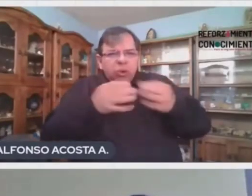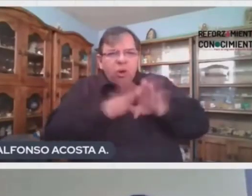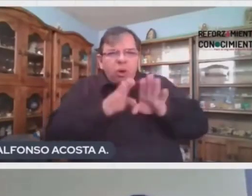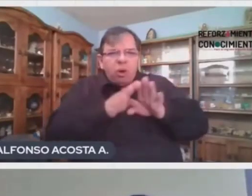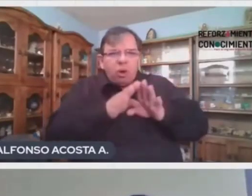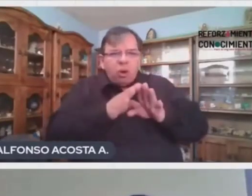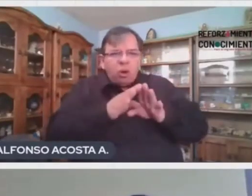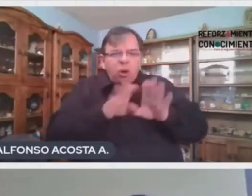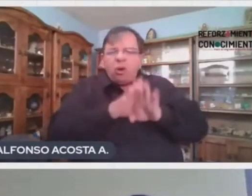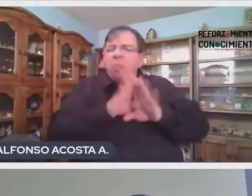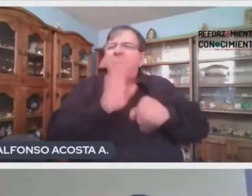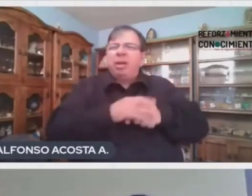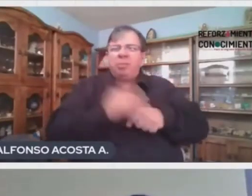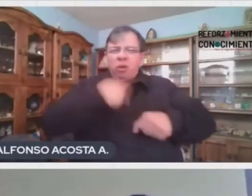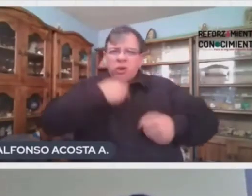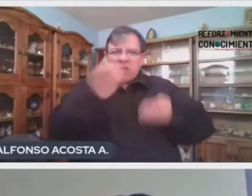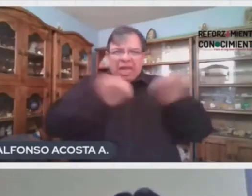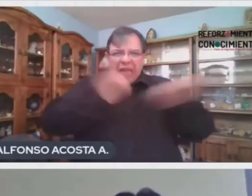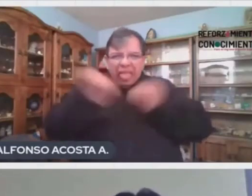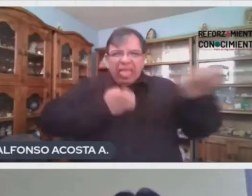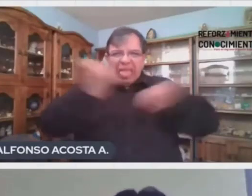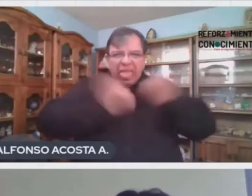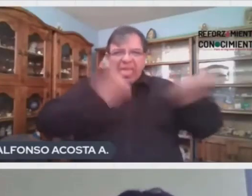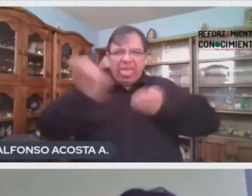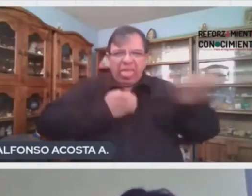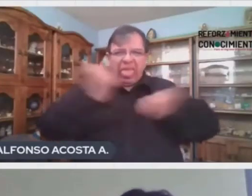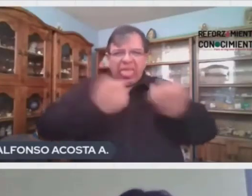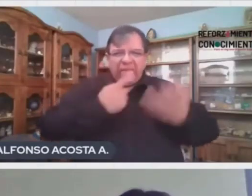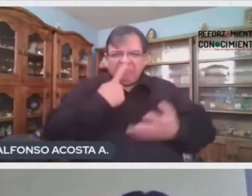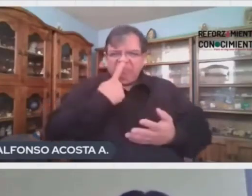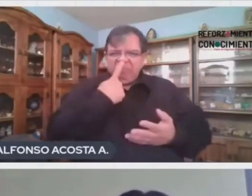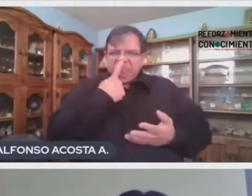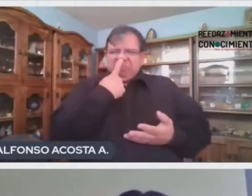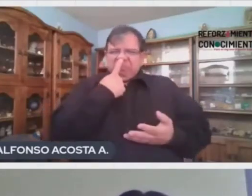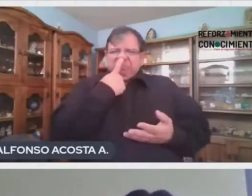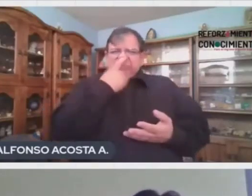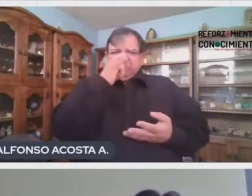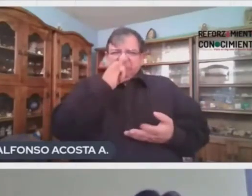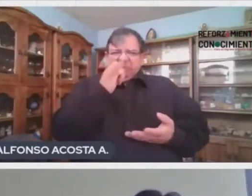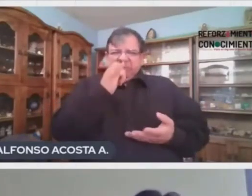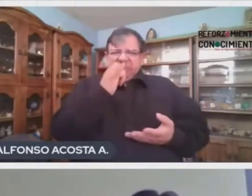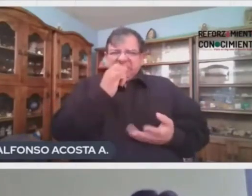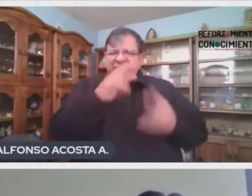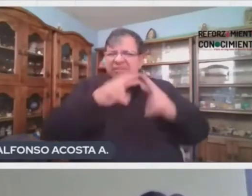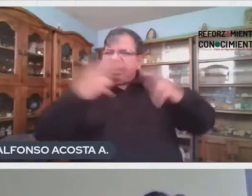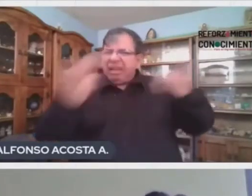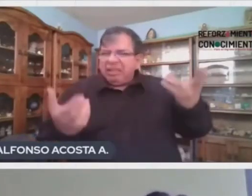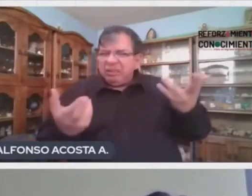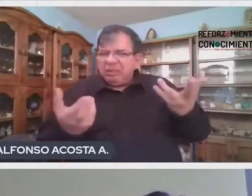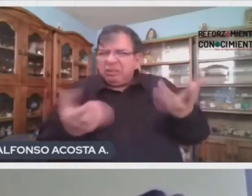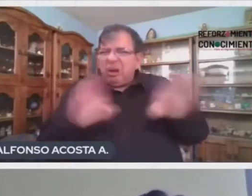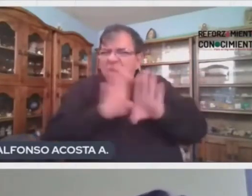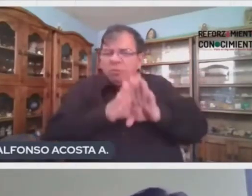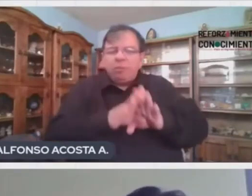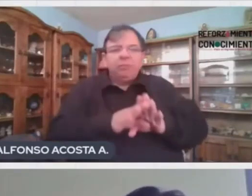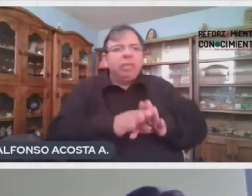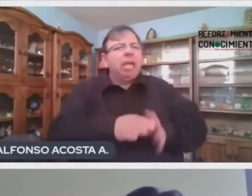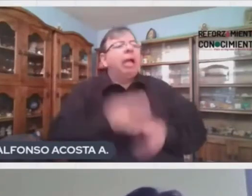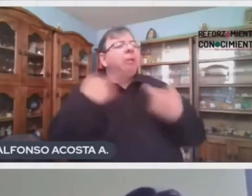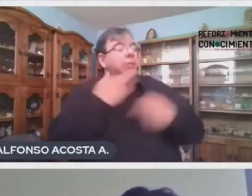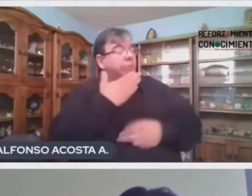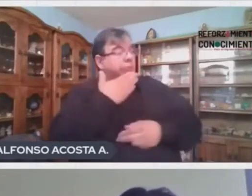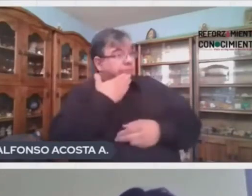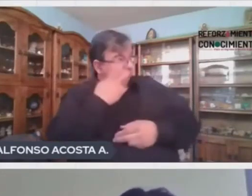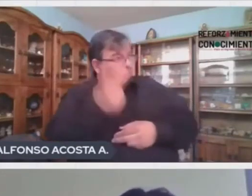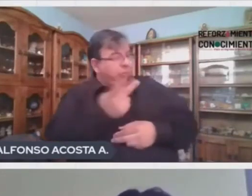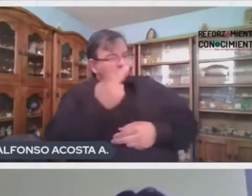después de hacer mucho ejercicio? Qué buena pregunta, Karina. Ahora, recuerden que en el ser humano